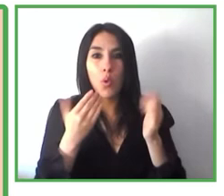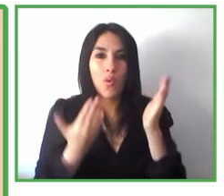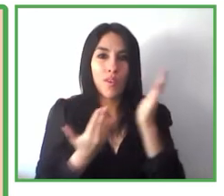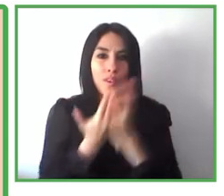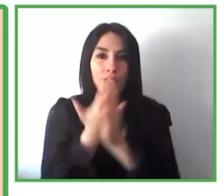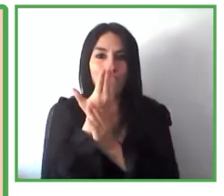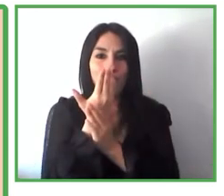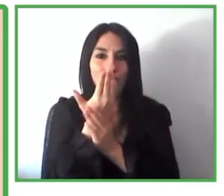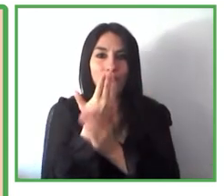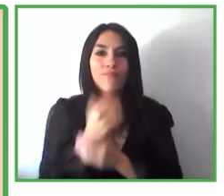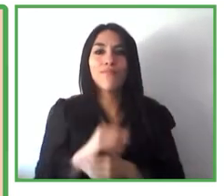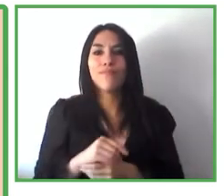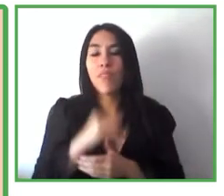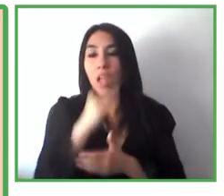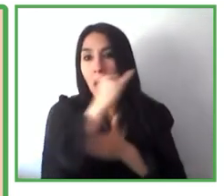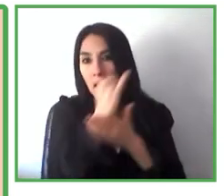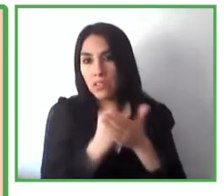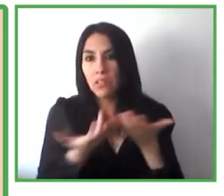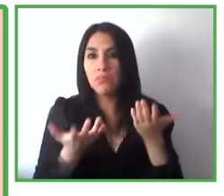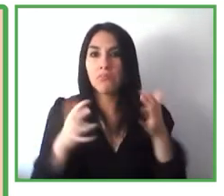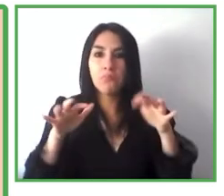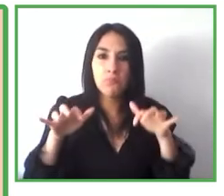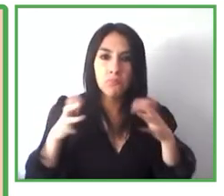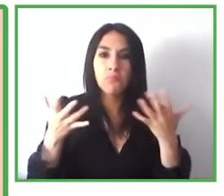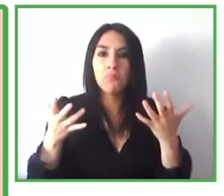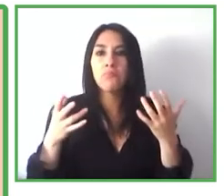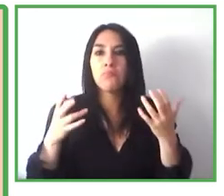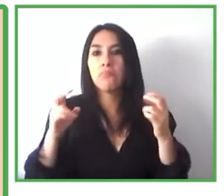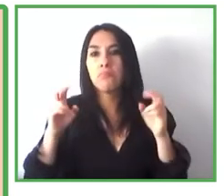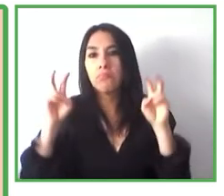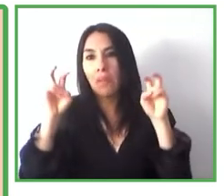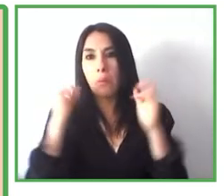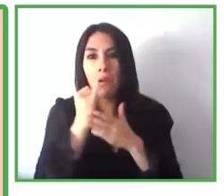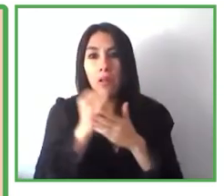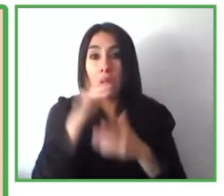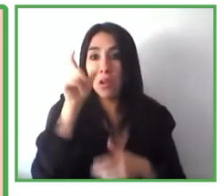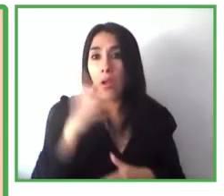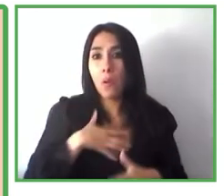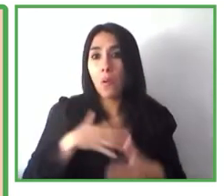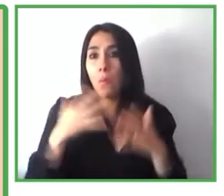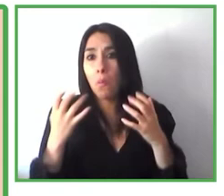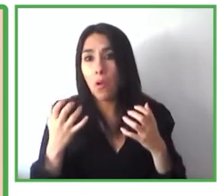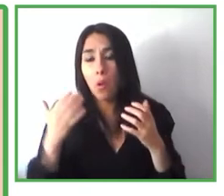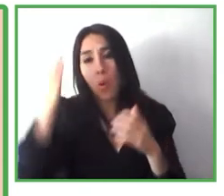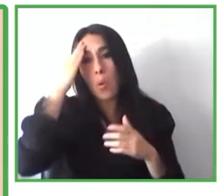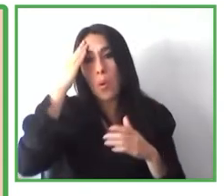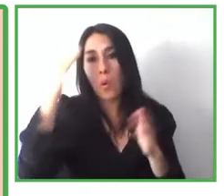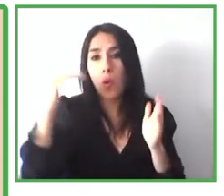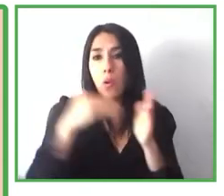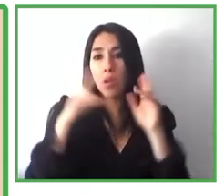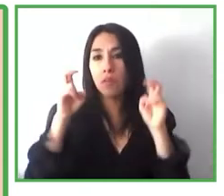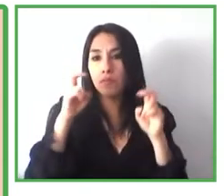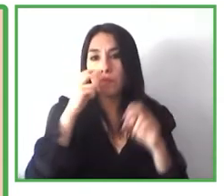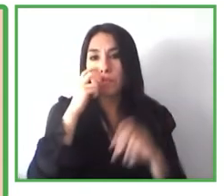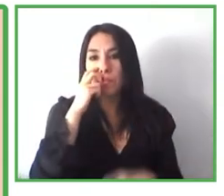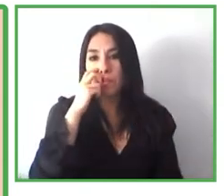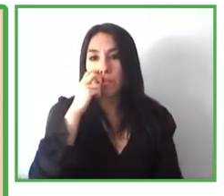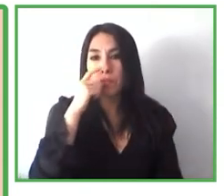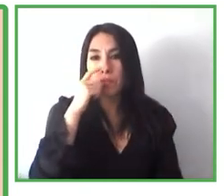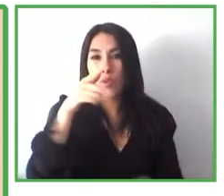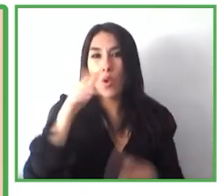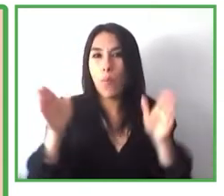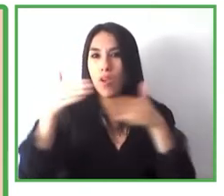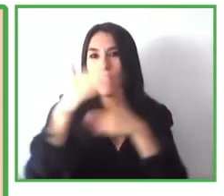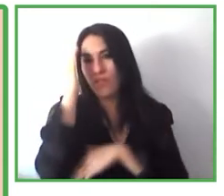del interiorismo para aquellos que quieran saber más sobre las actividades de nuestro Libin Lab o que quieran colaborar con nuestro Cluster aquí tenéis